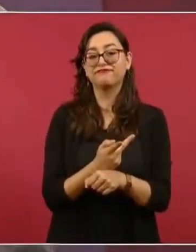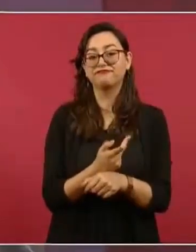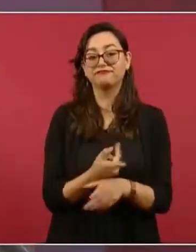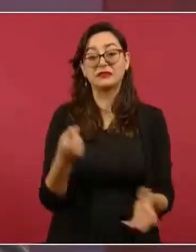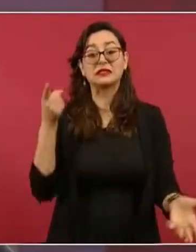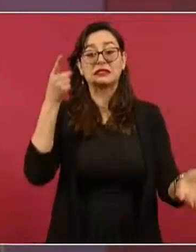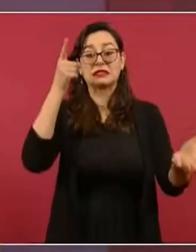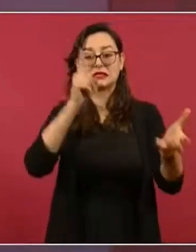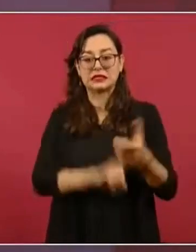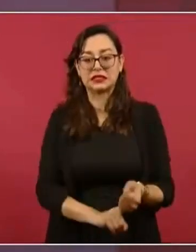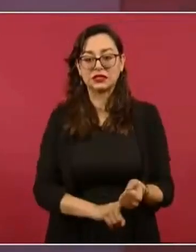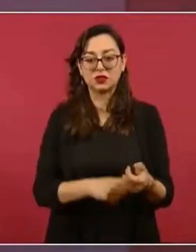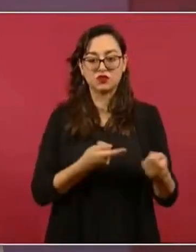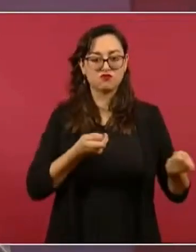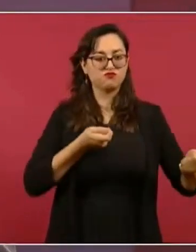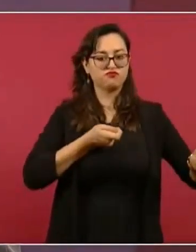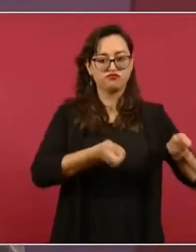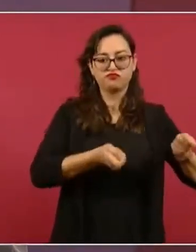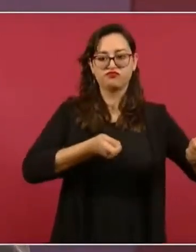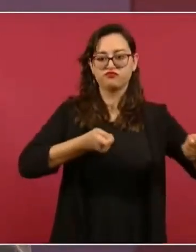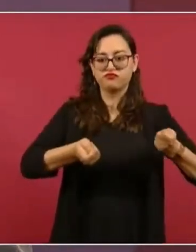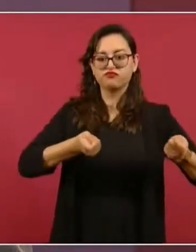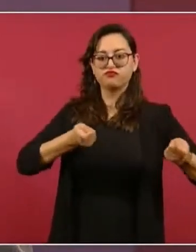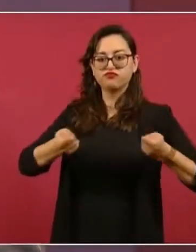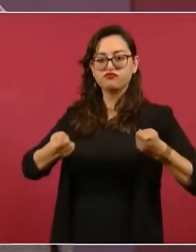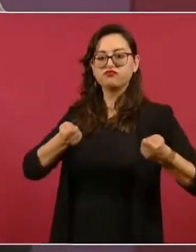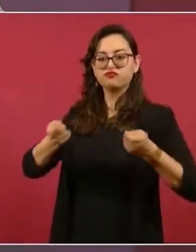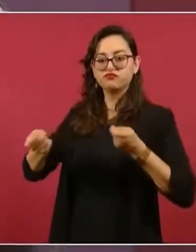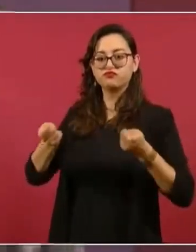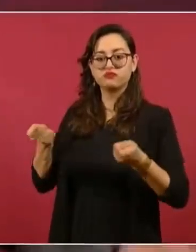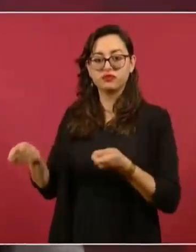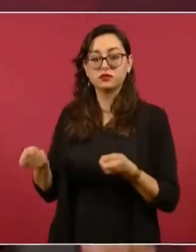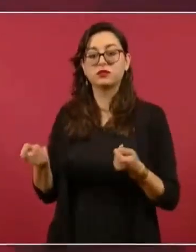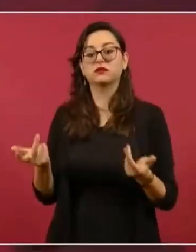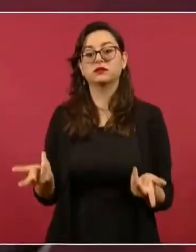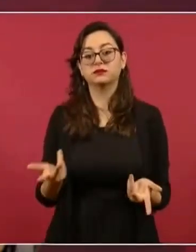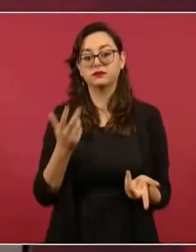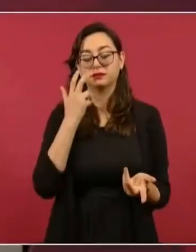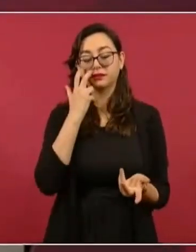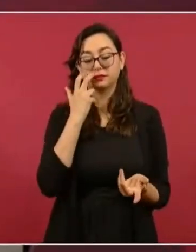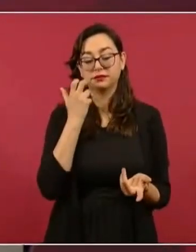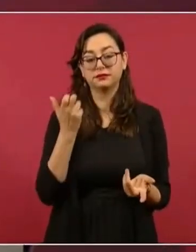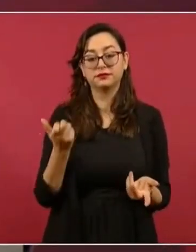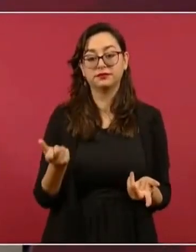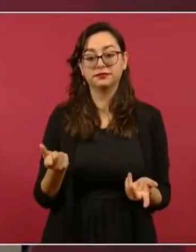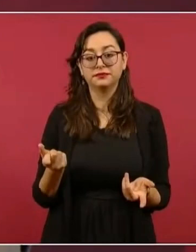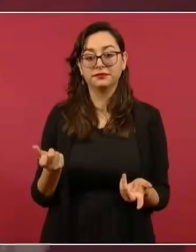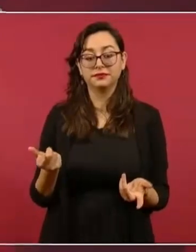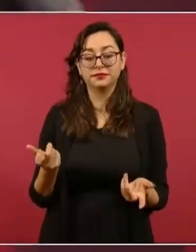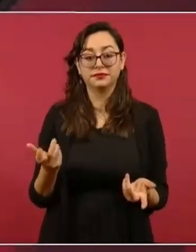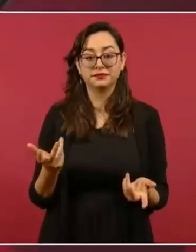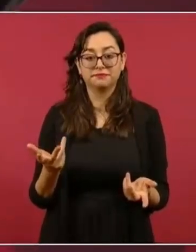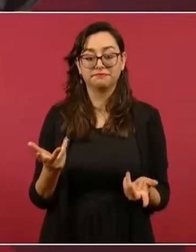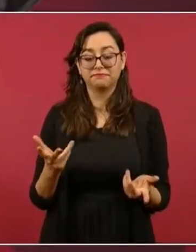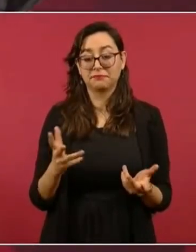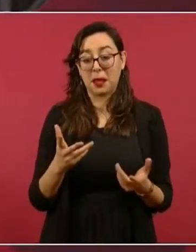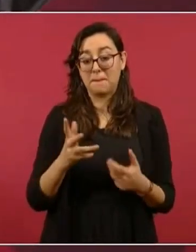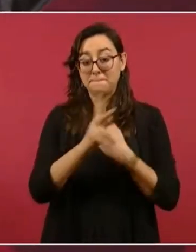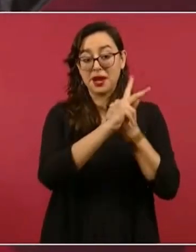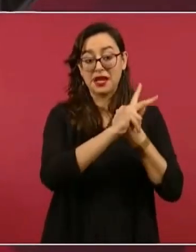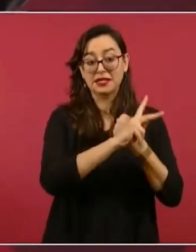los países sometieron a los pueblos, elevaron